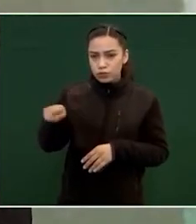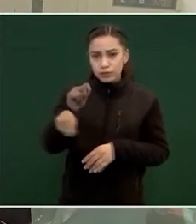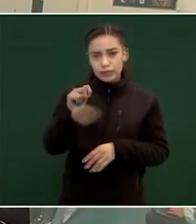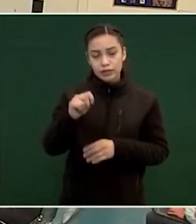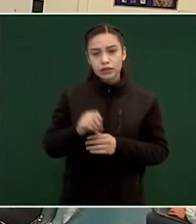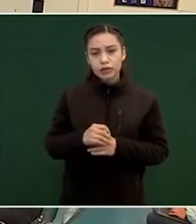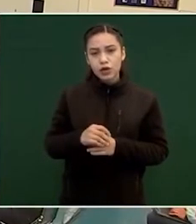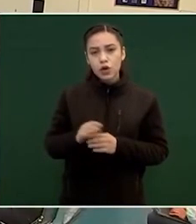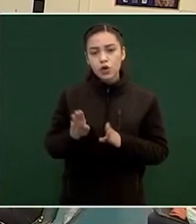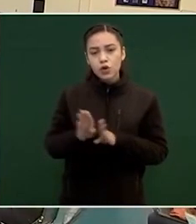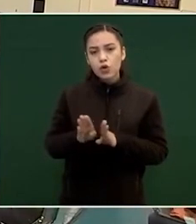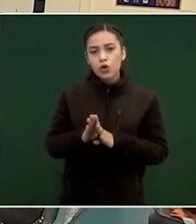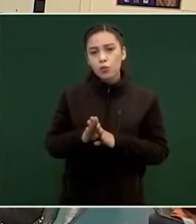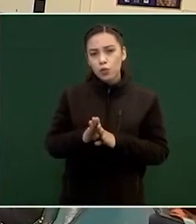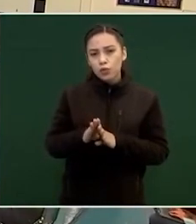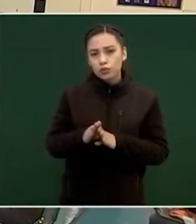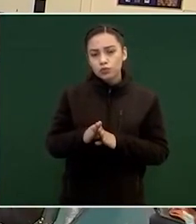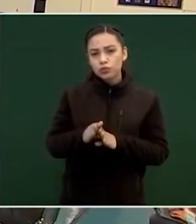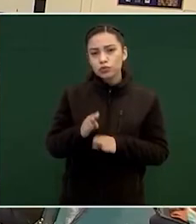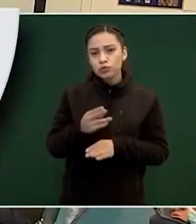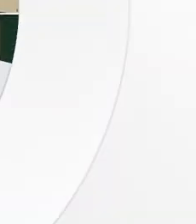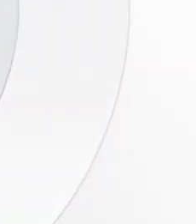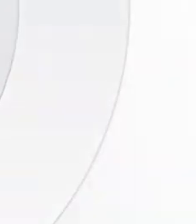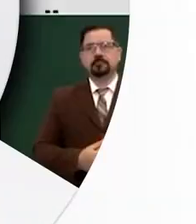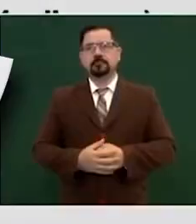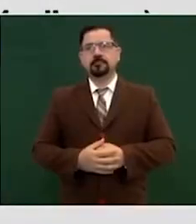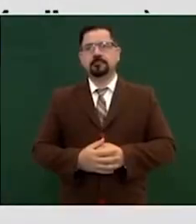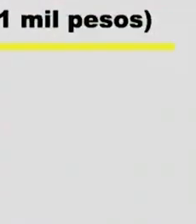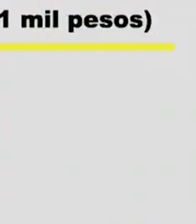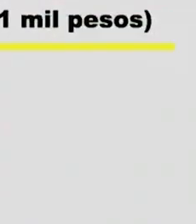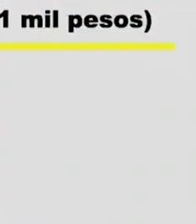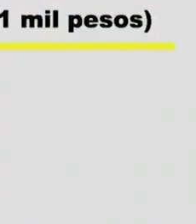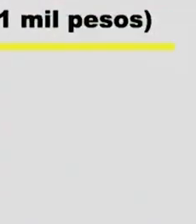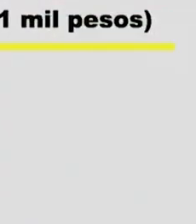de Mola me va a cuestionar